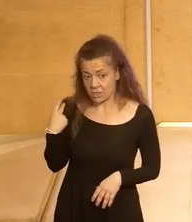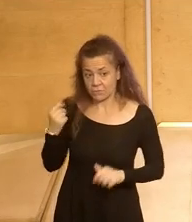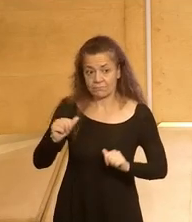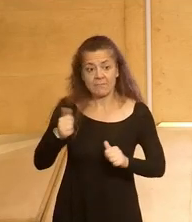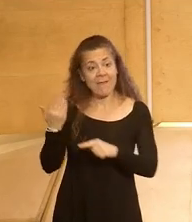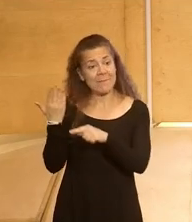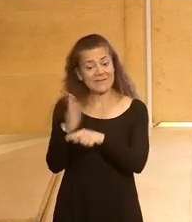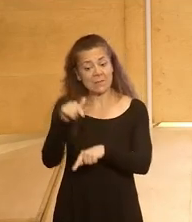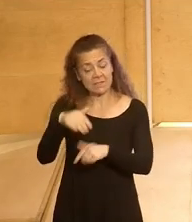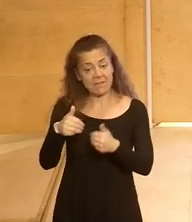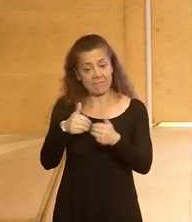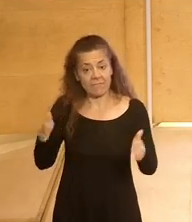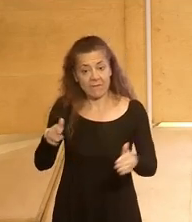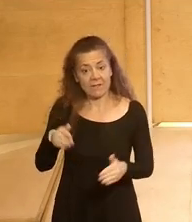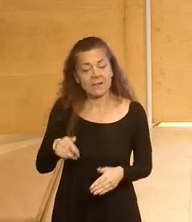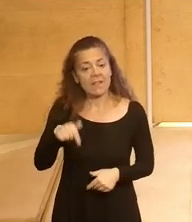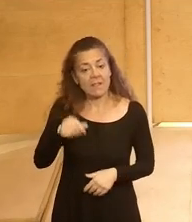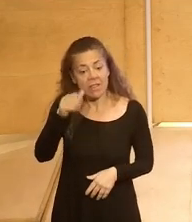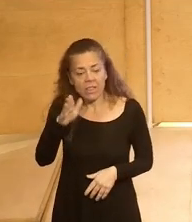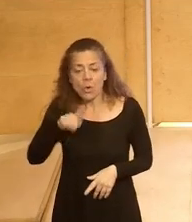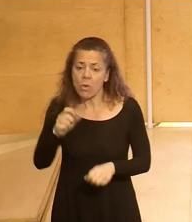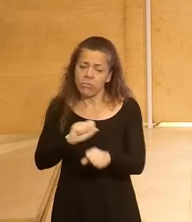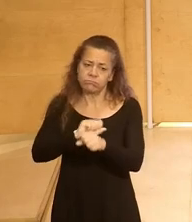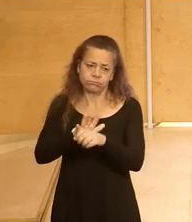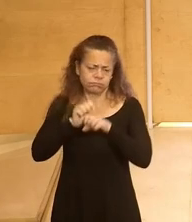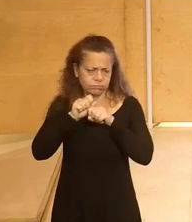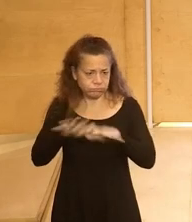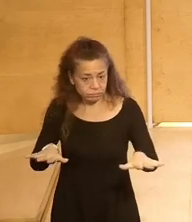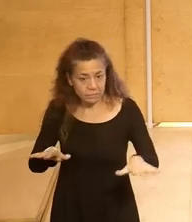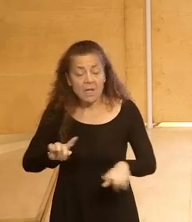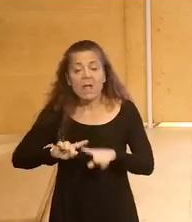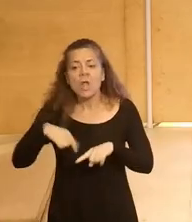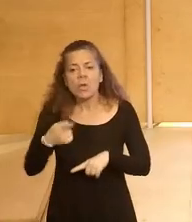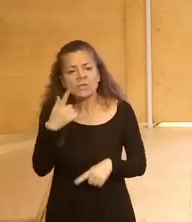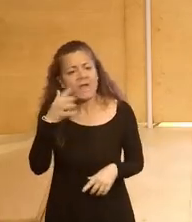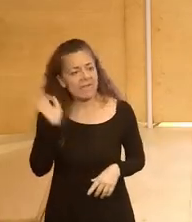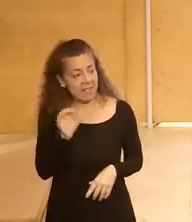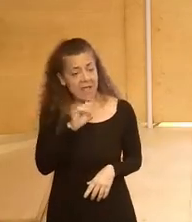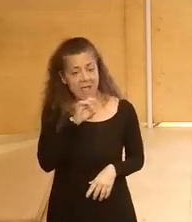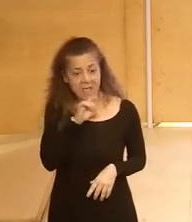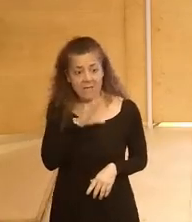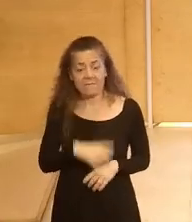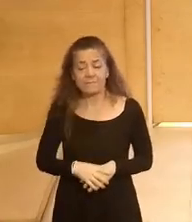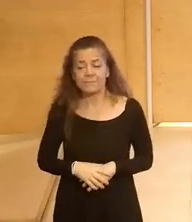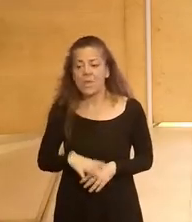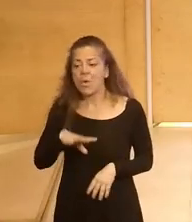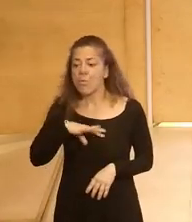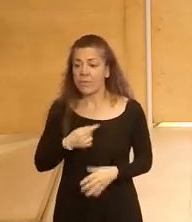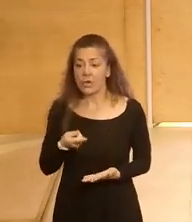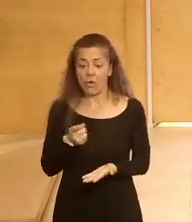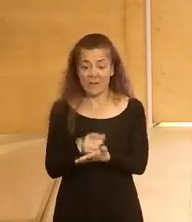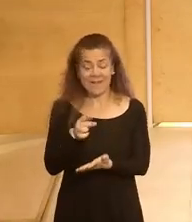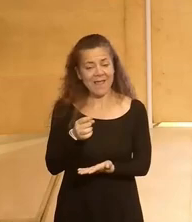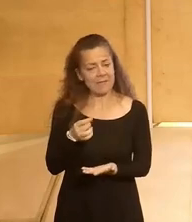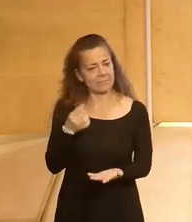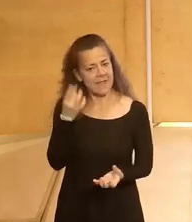presentamos aquí la iniciativa de talento, después estalló la pandemia y, bueno, es una verdadera alegría poder retomar la actividad